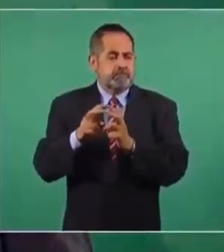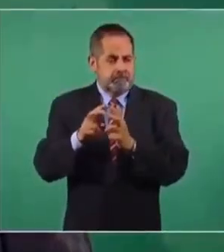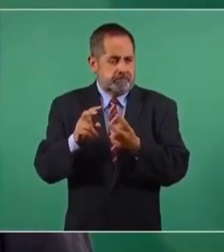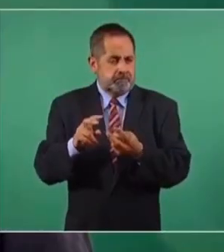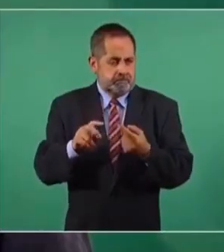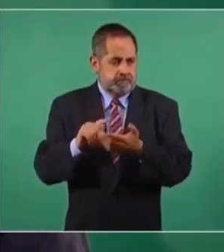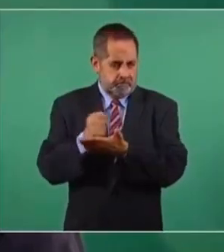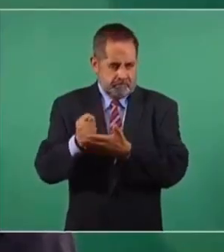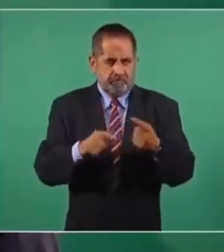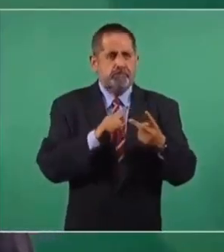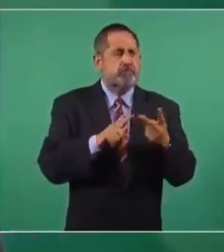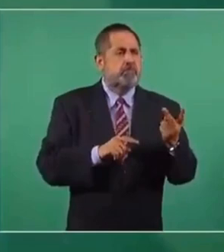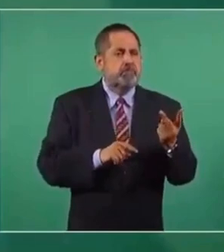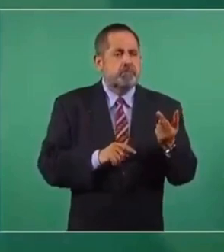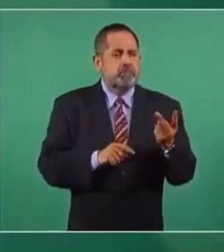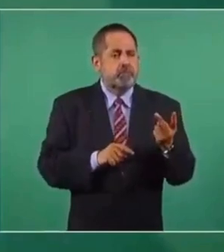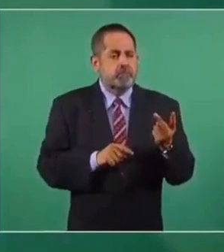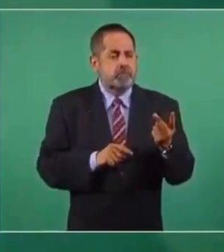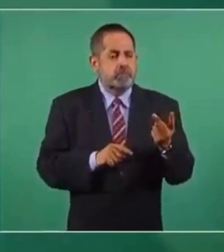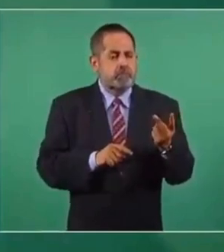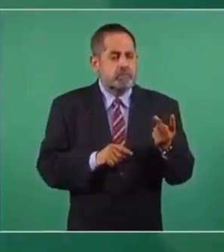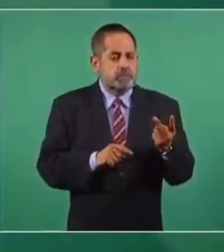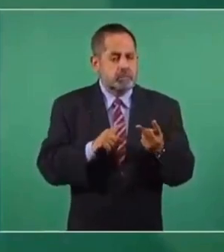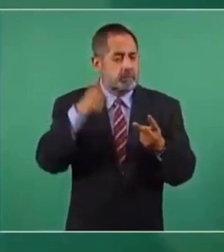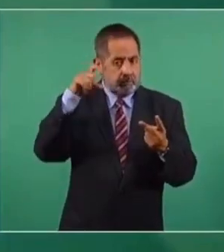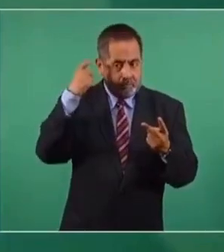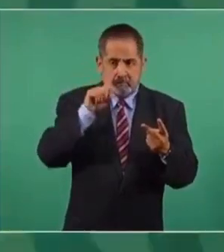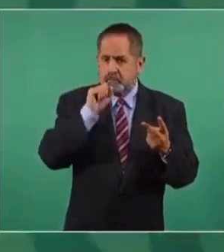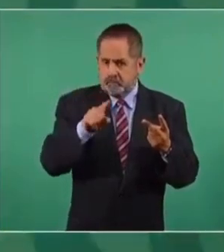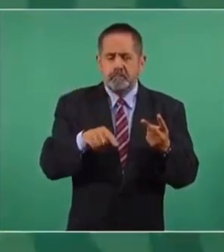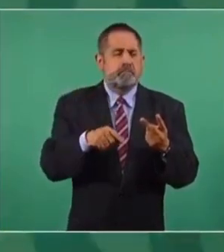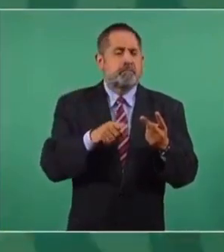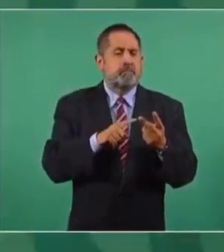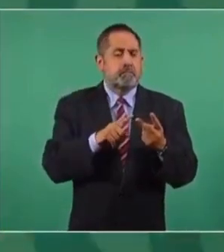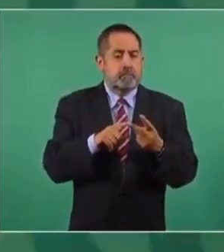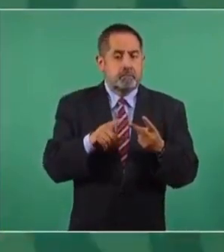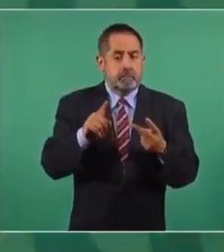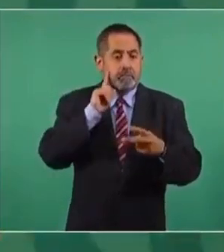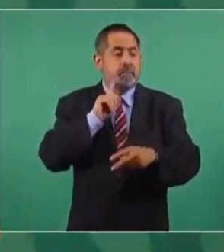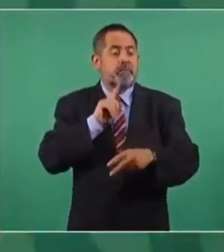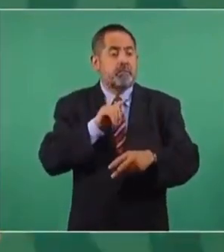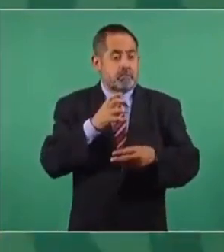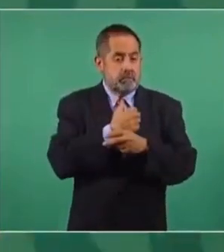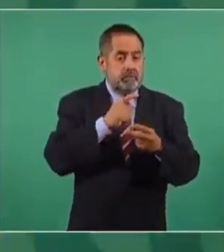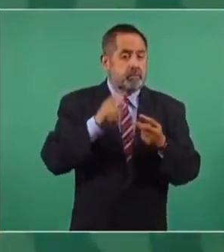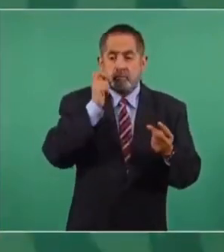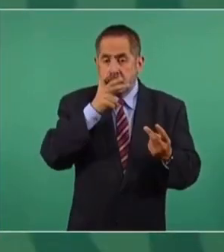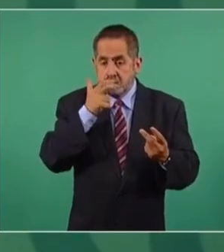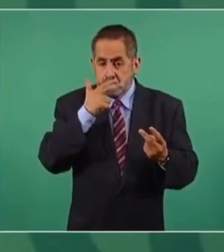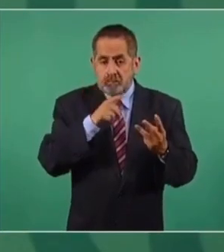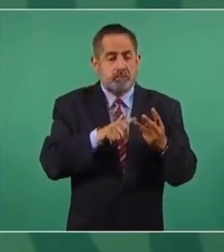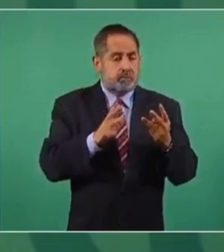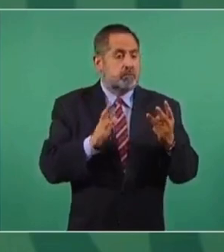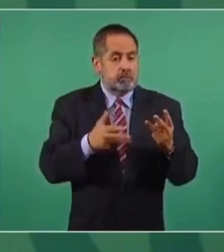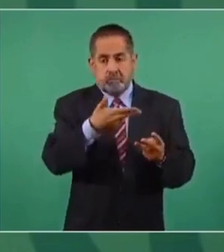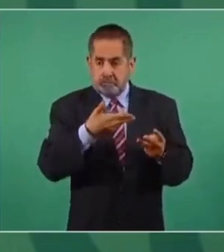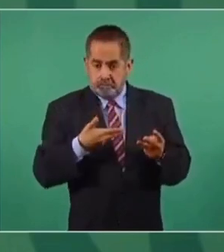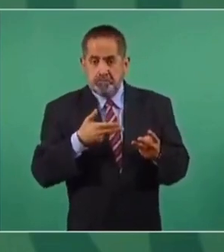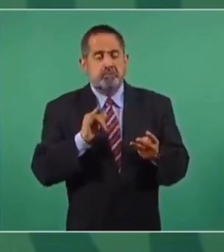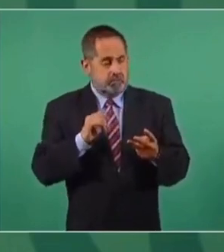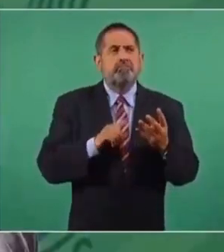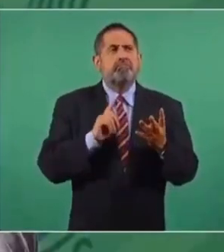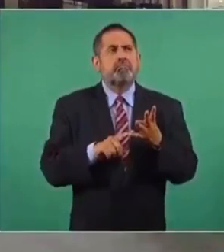el gobernador de Querétaro, la gobernadora de Chihuahua ya solicitó